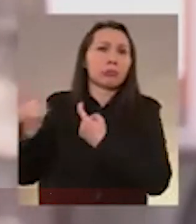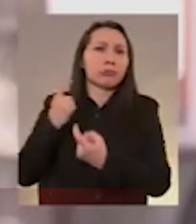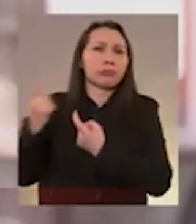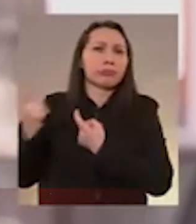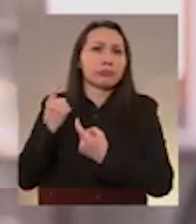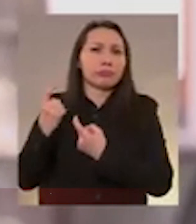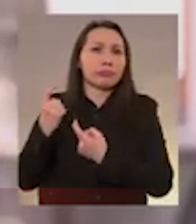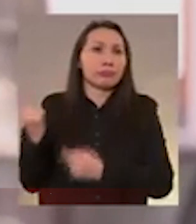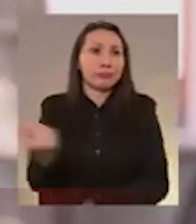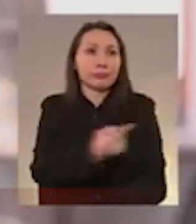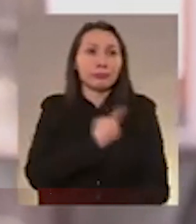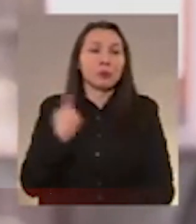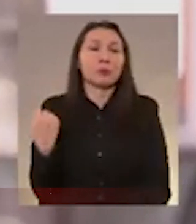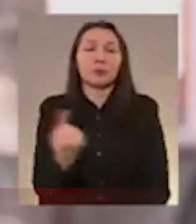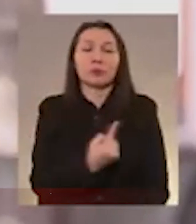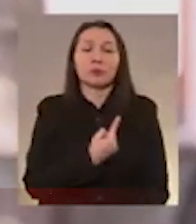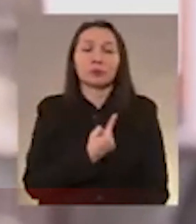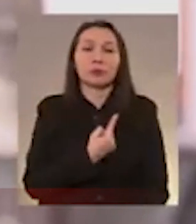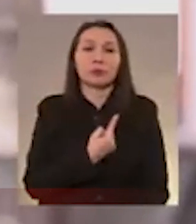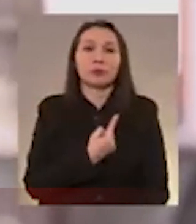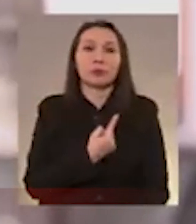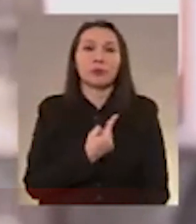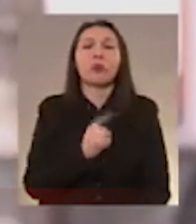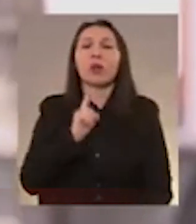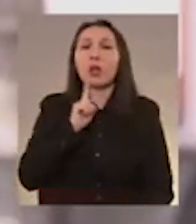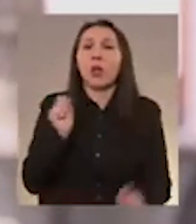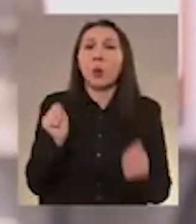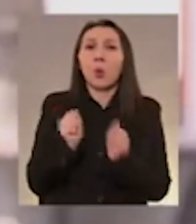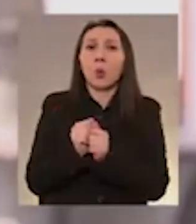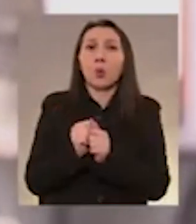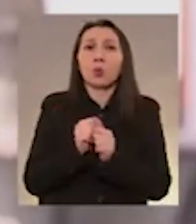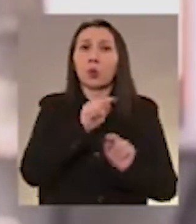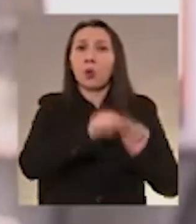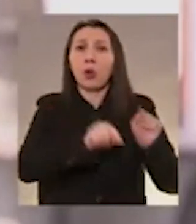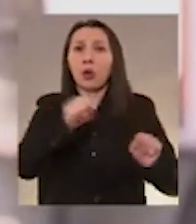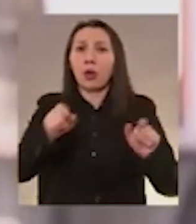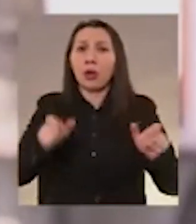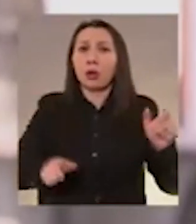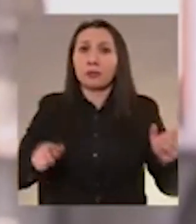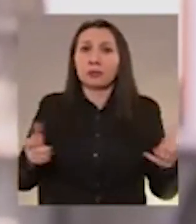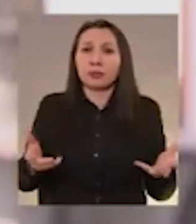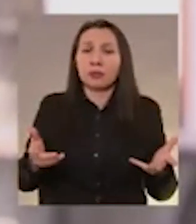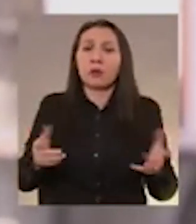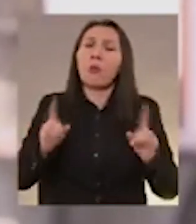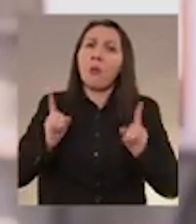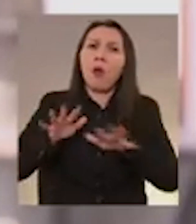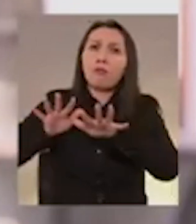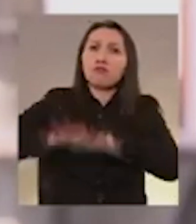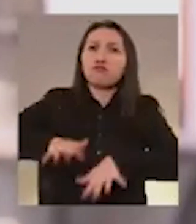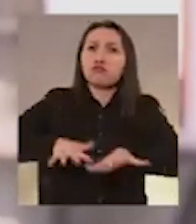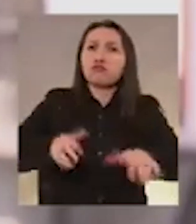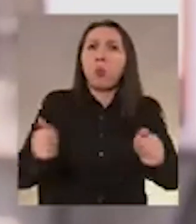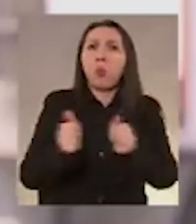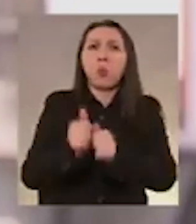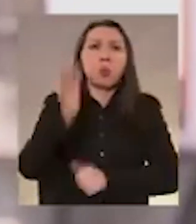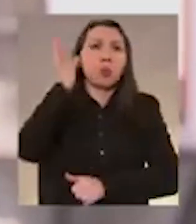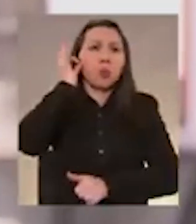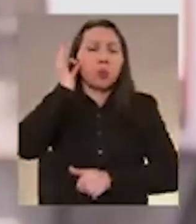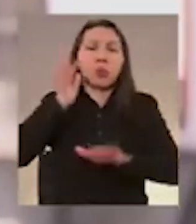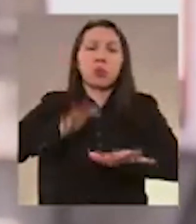por estar junto a ellas, por marchar junto a ellas,